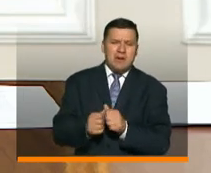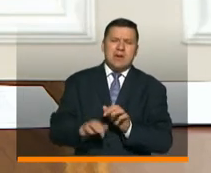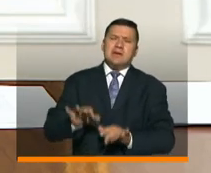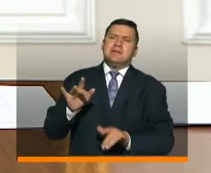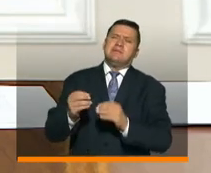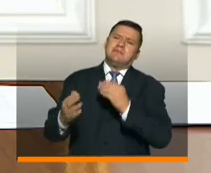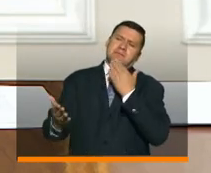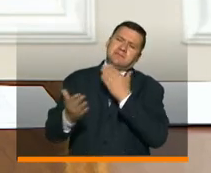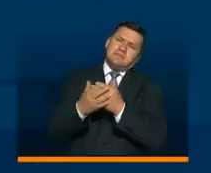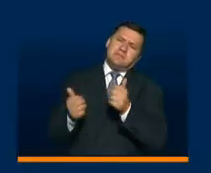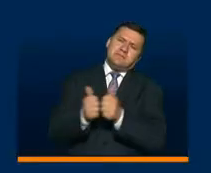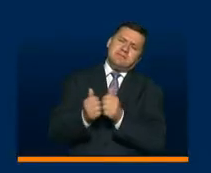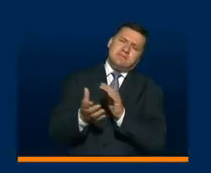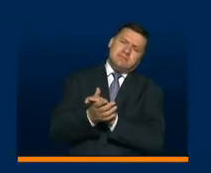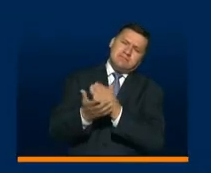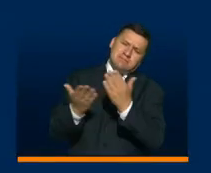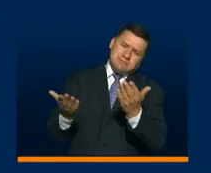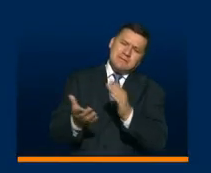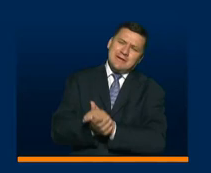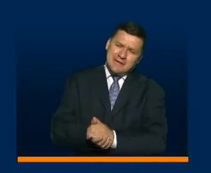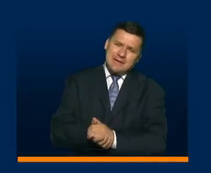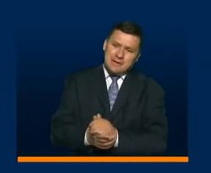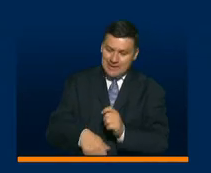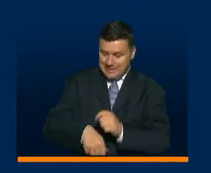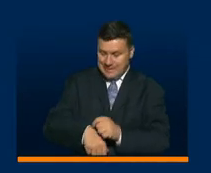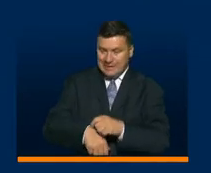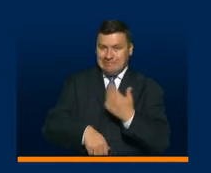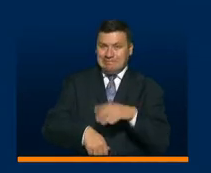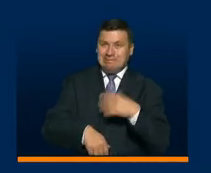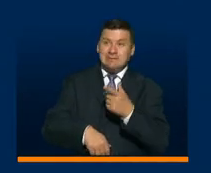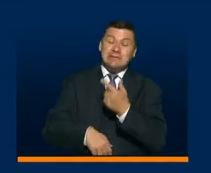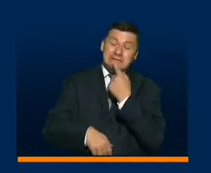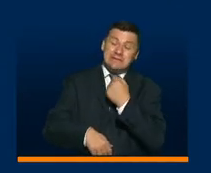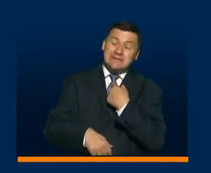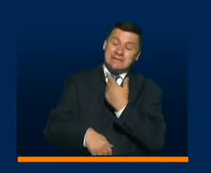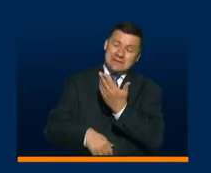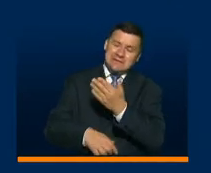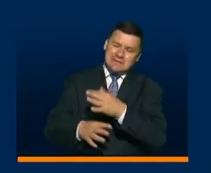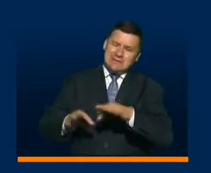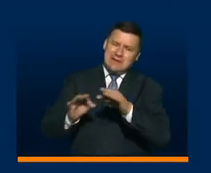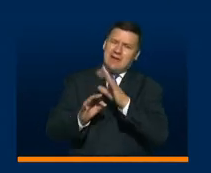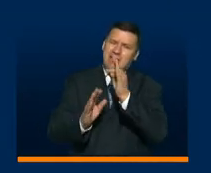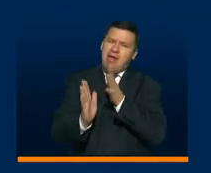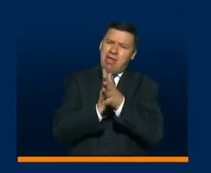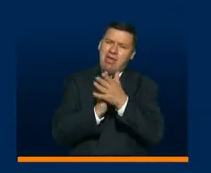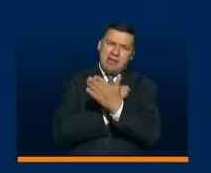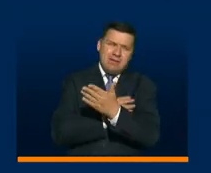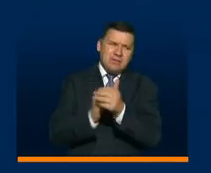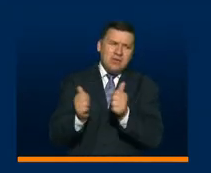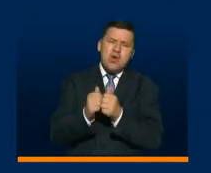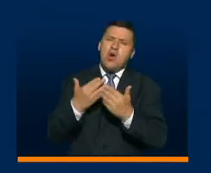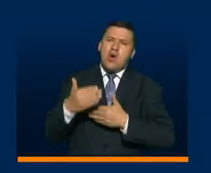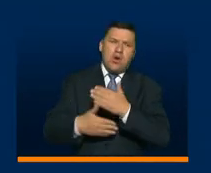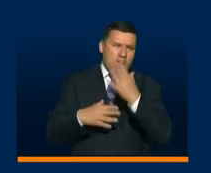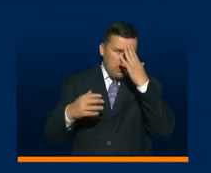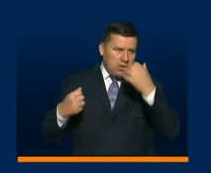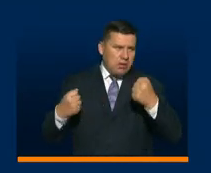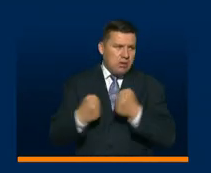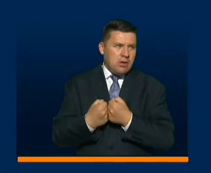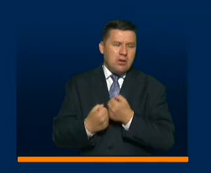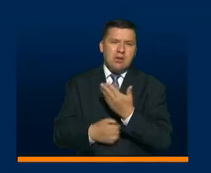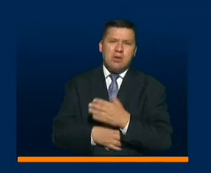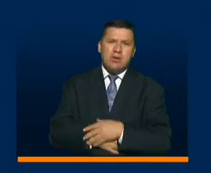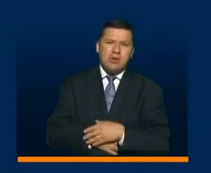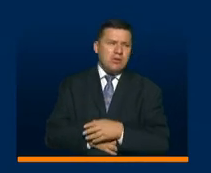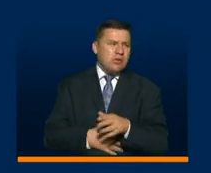Secretaria, gracias por acompañarnos. Estamos con tiempo limitado, pero muy importante también su testimonio de cómo está articulándose